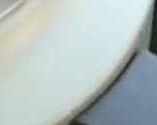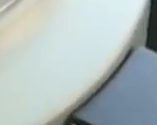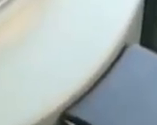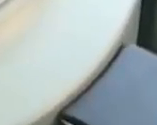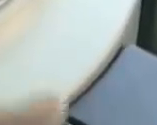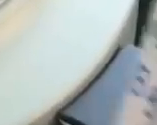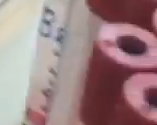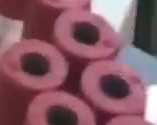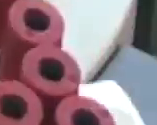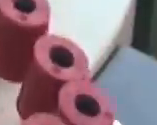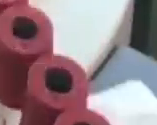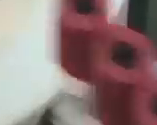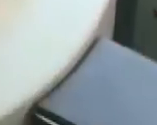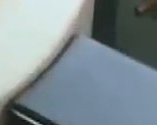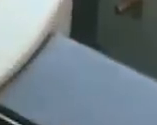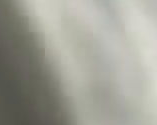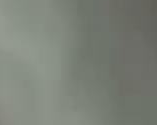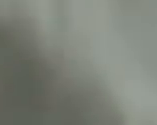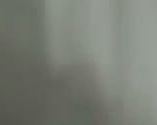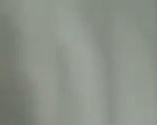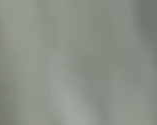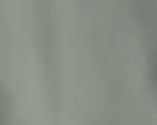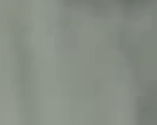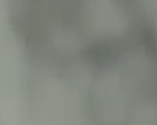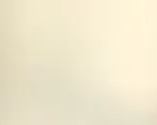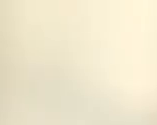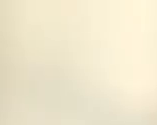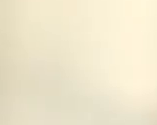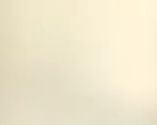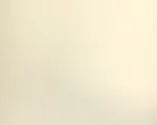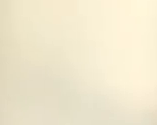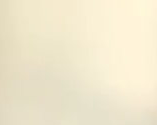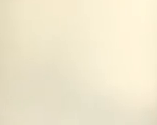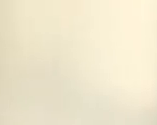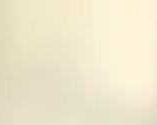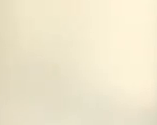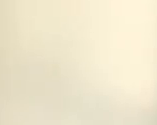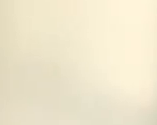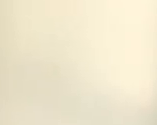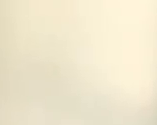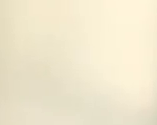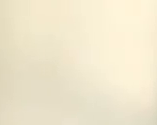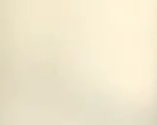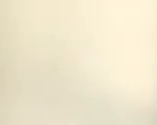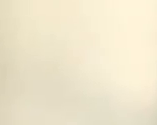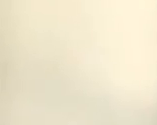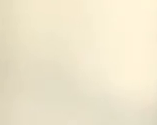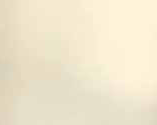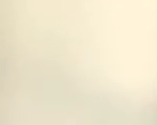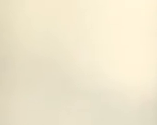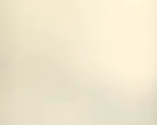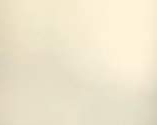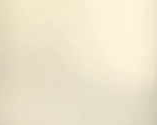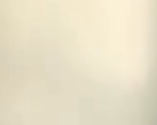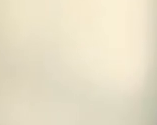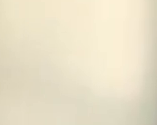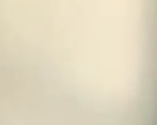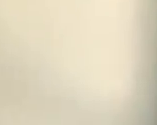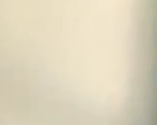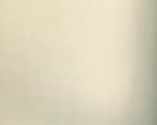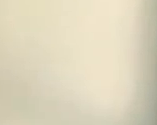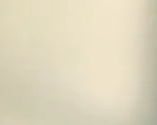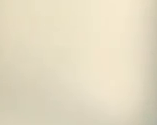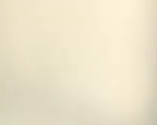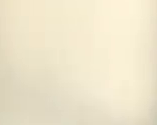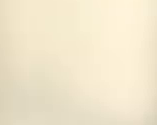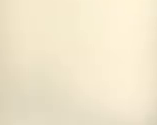lógicamente, el segundo paso sería el aislamiento del paciente, para prevenir la contaminación. Eso lo que estamos haciendo,